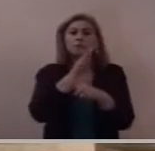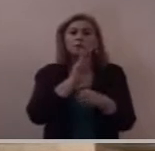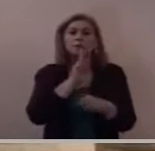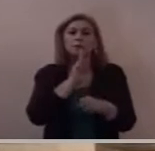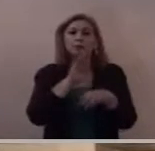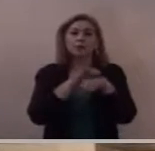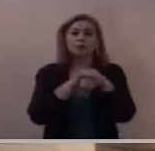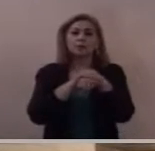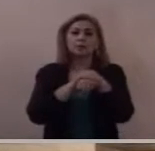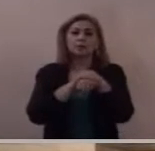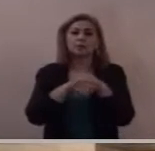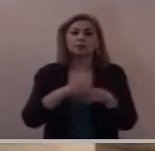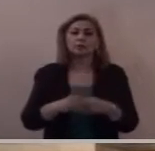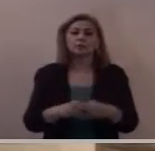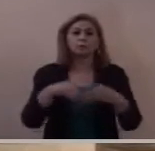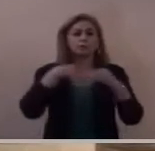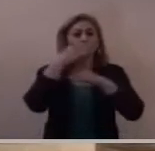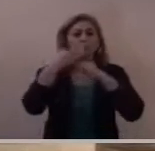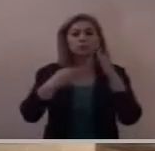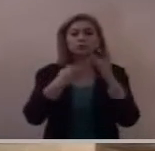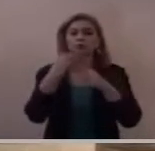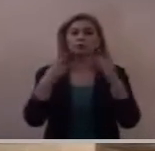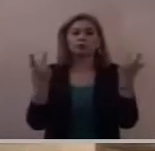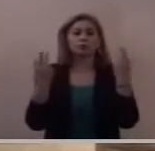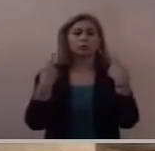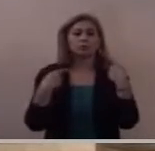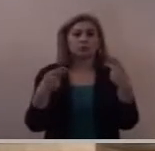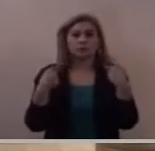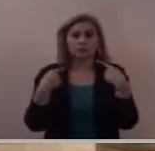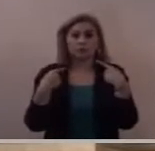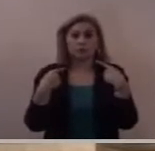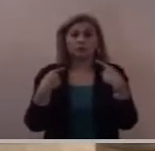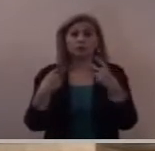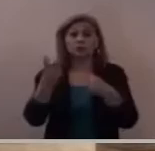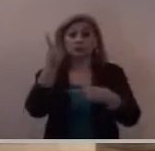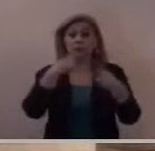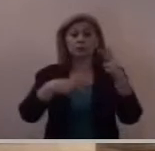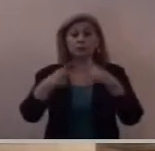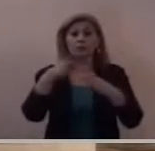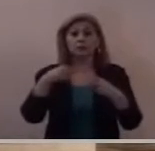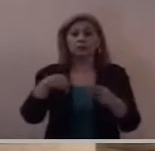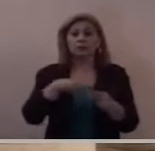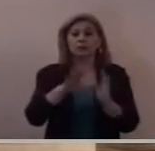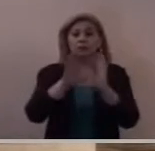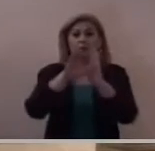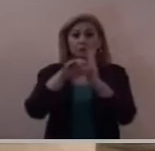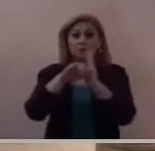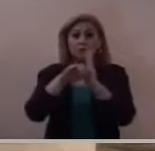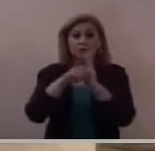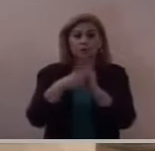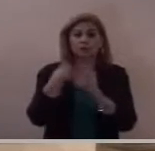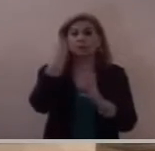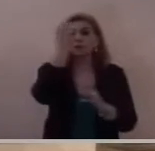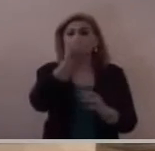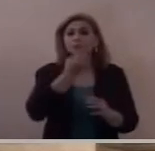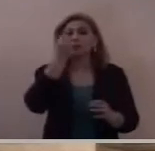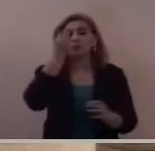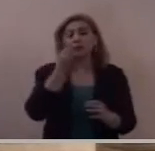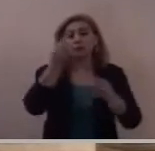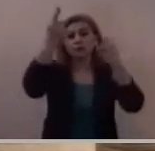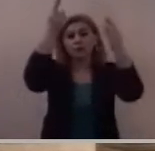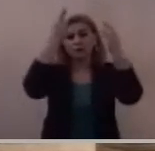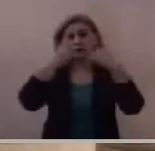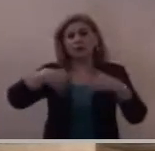amigos todos hemos venido a pedir el regalo del Espíritu